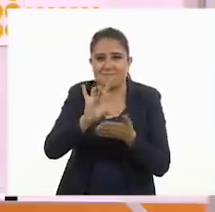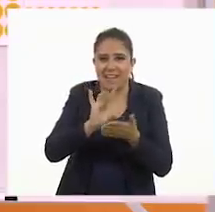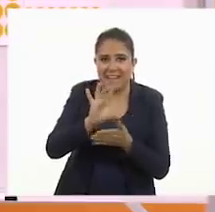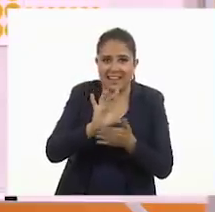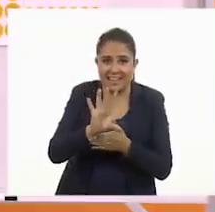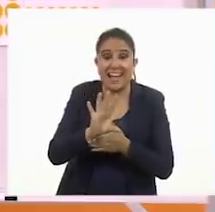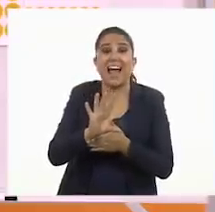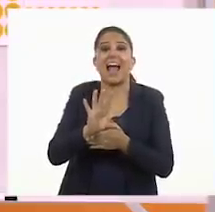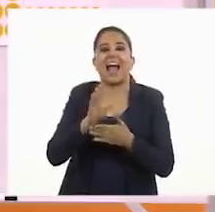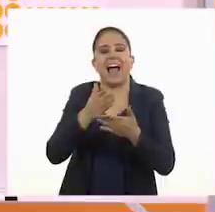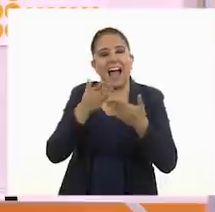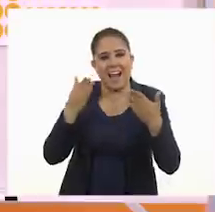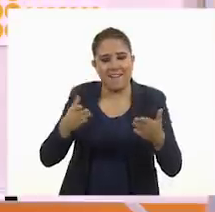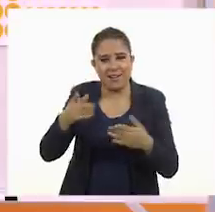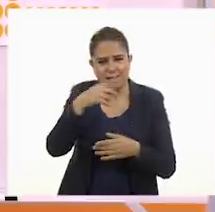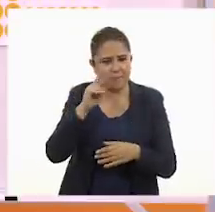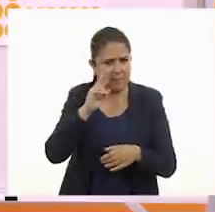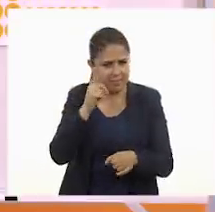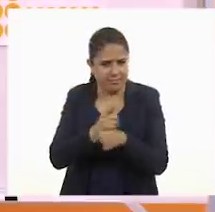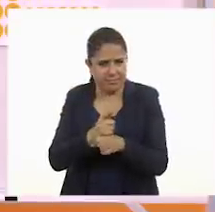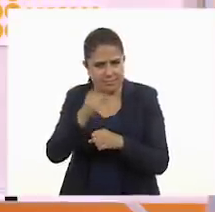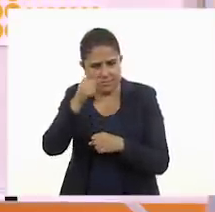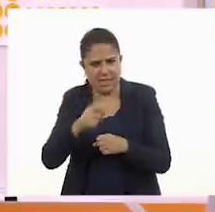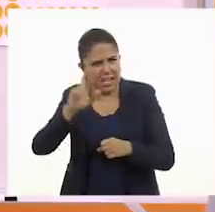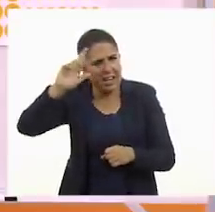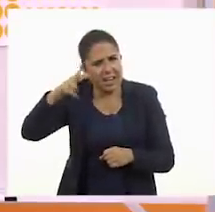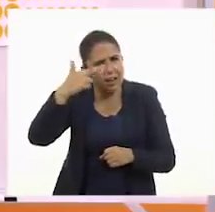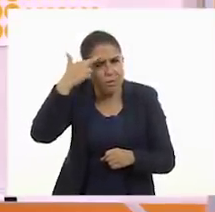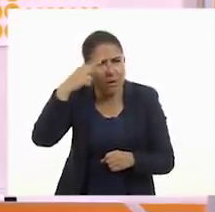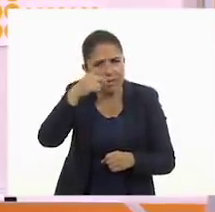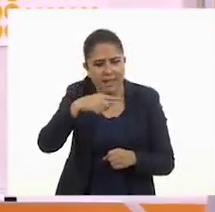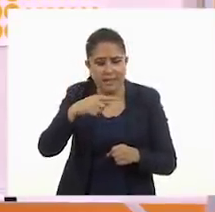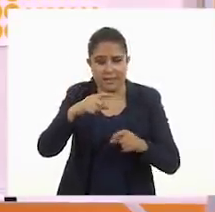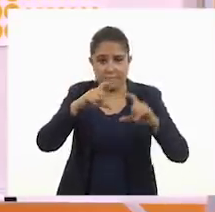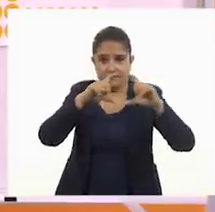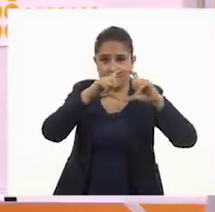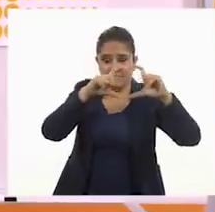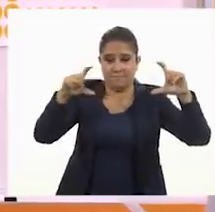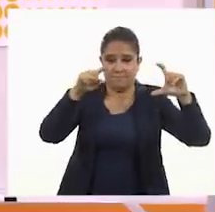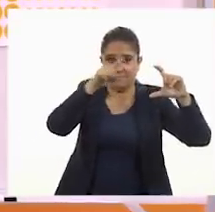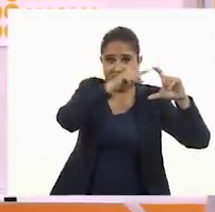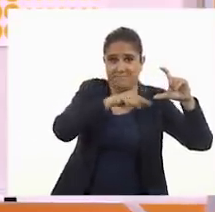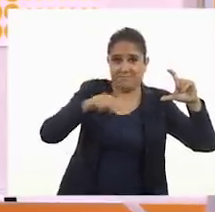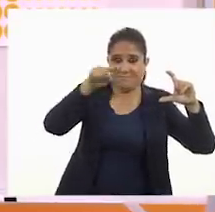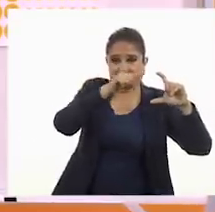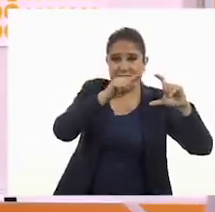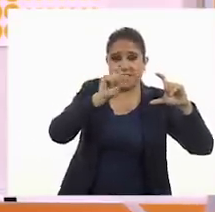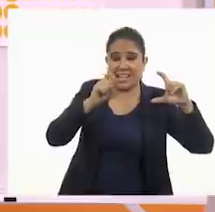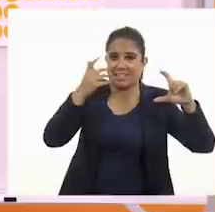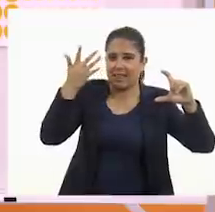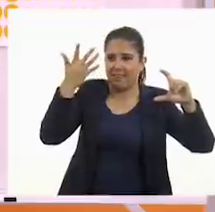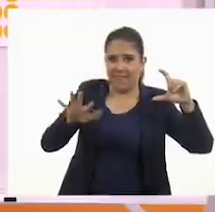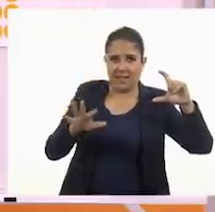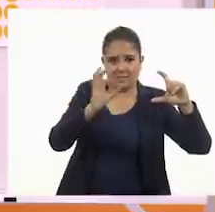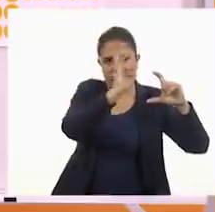Y hay que darnos cuenta de algo. Recuerda que el tablero representa las diez fichas. Y